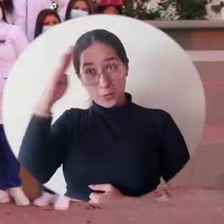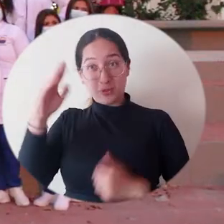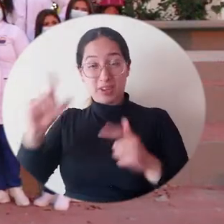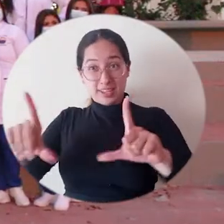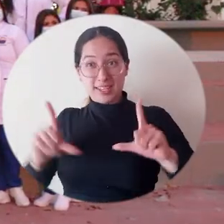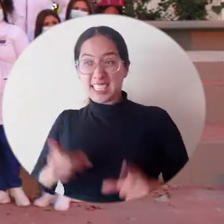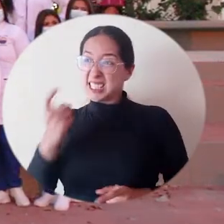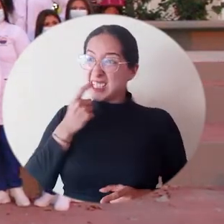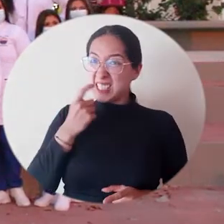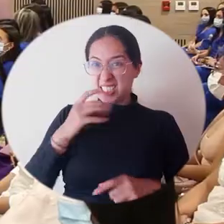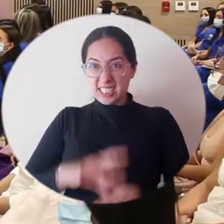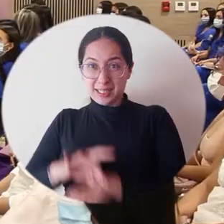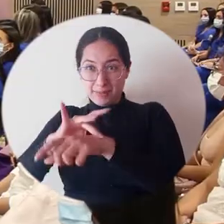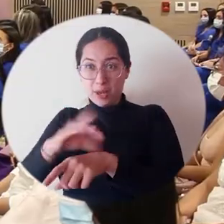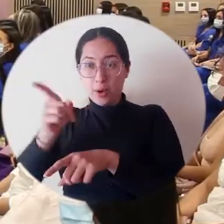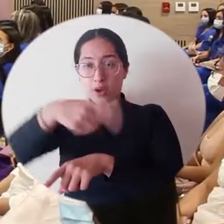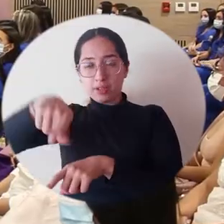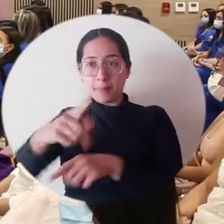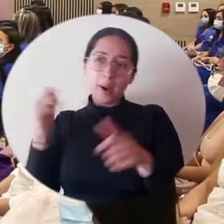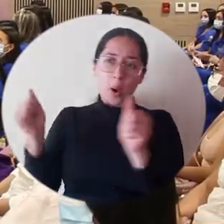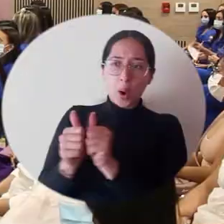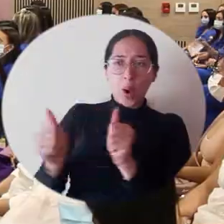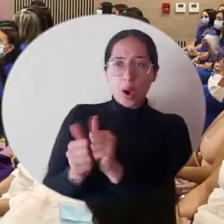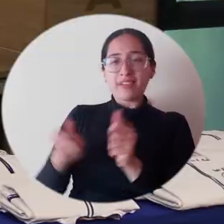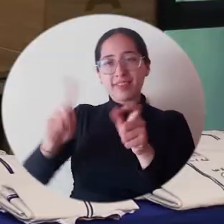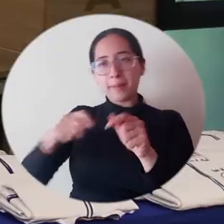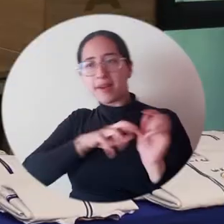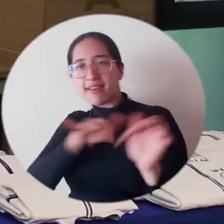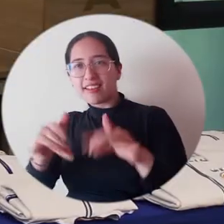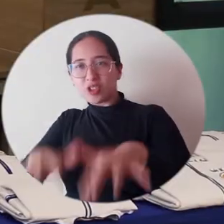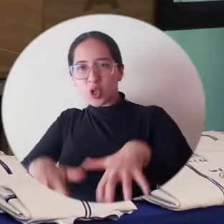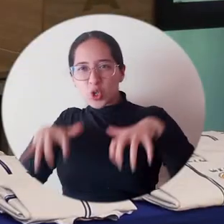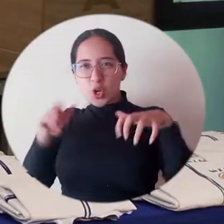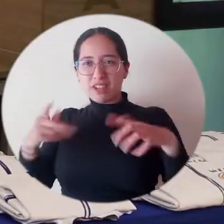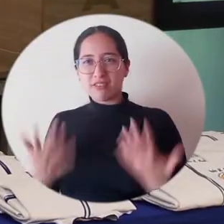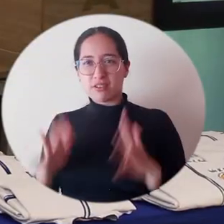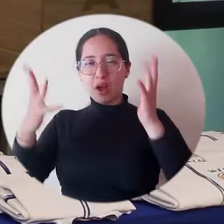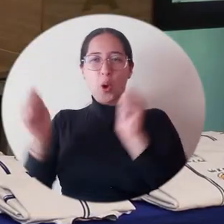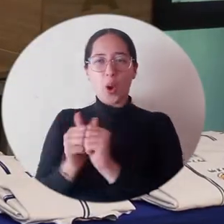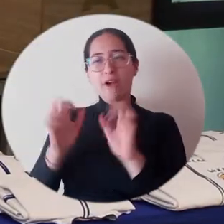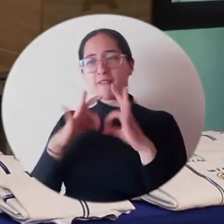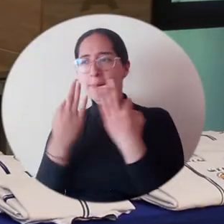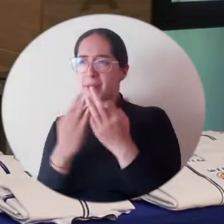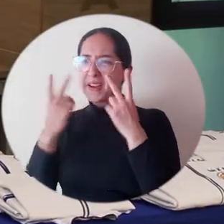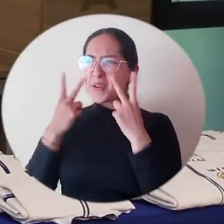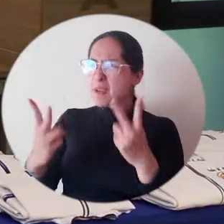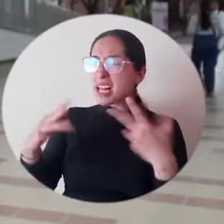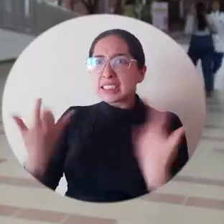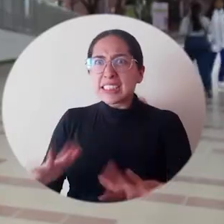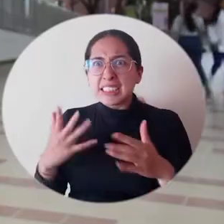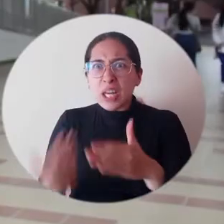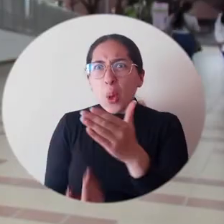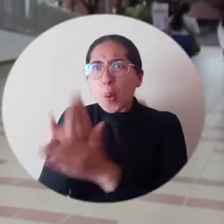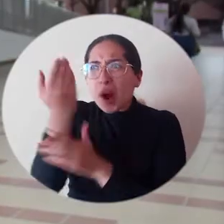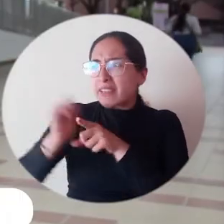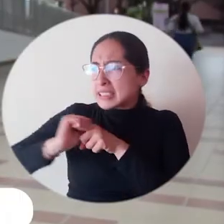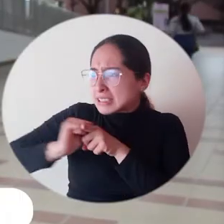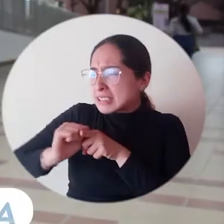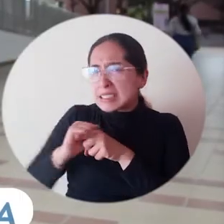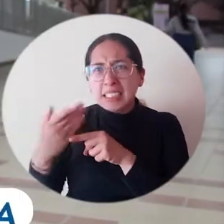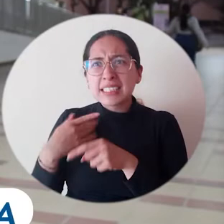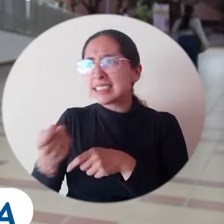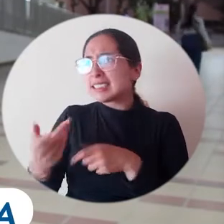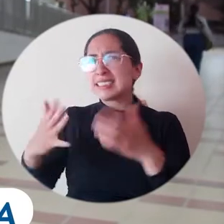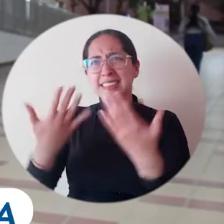Los futuros odontólogos asistieron acompañados de sus familiares, quienes veían con orgullo el inicio de esta nueva etapa. Para mí es muy